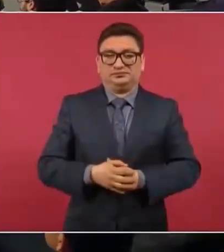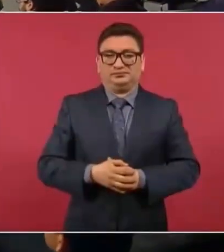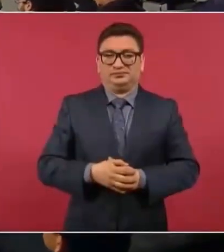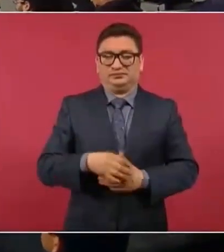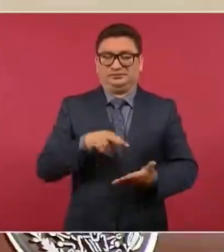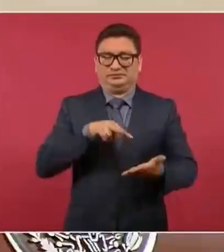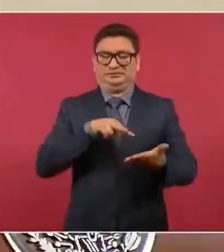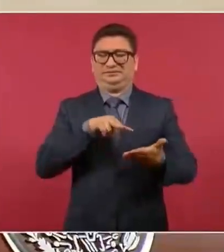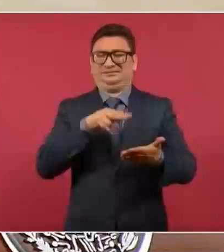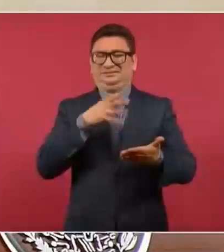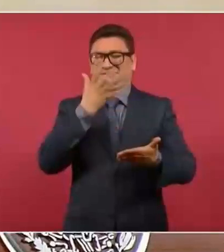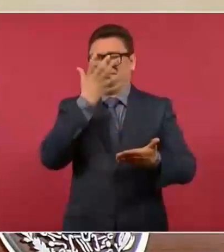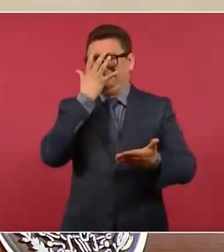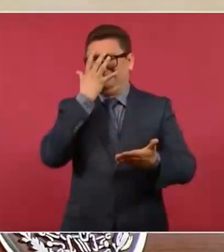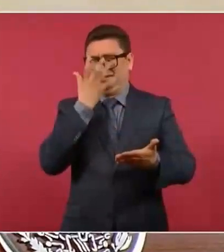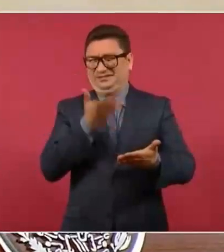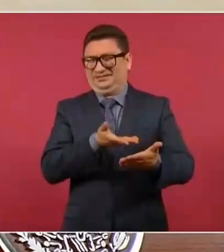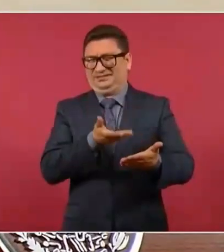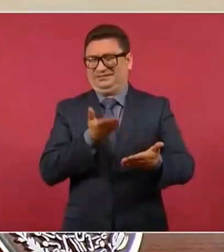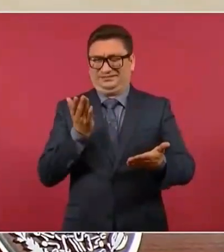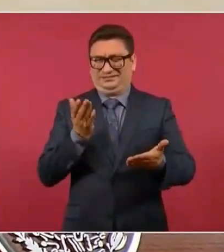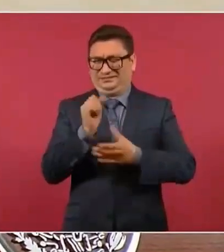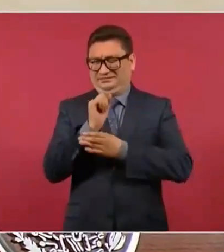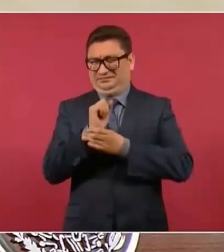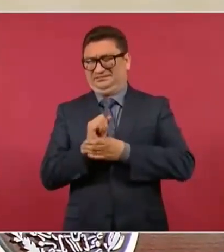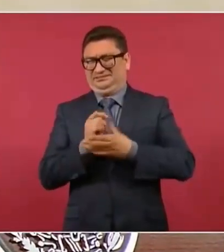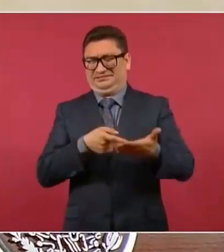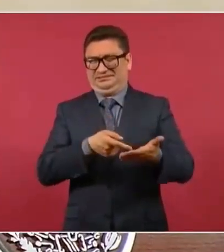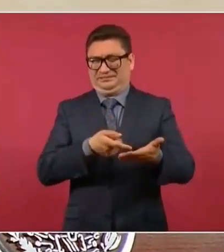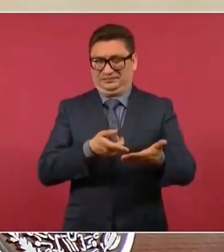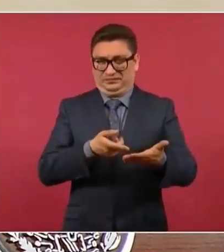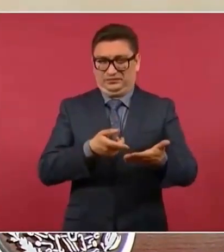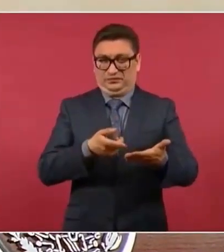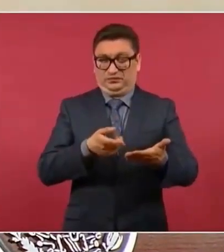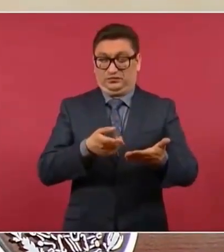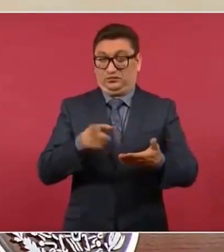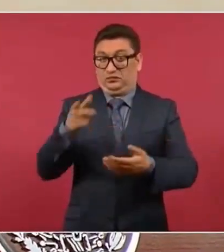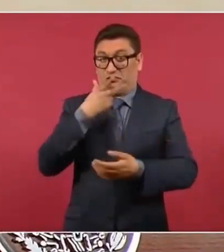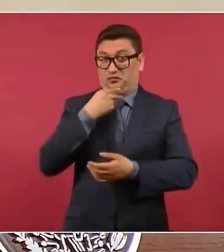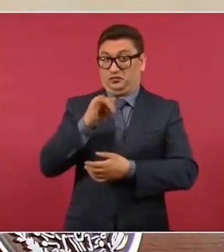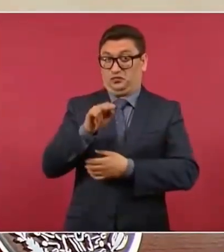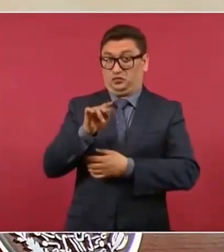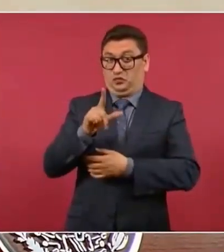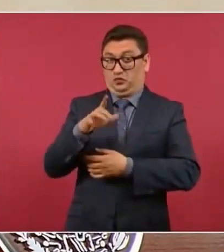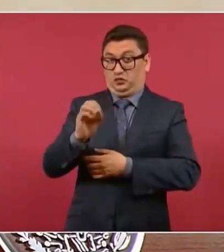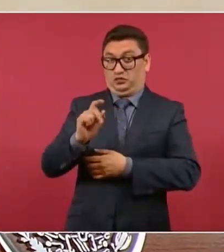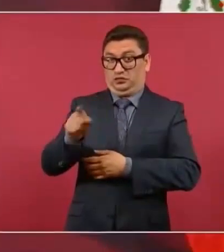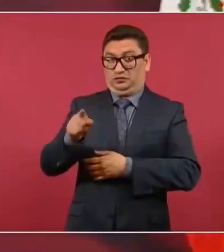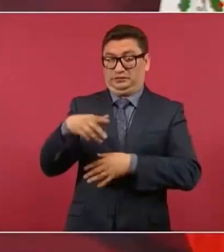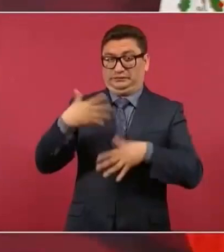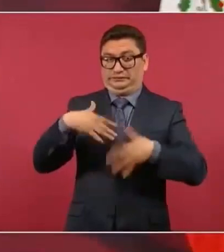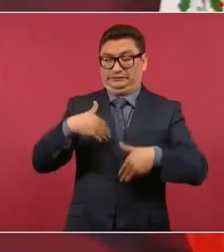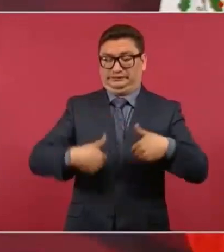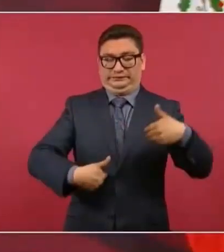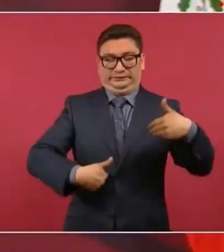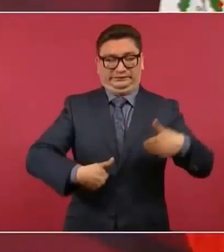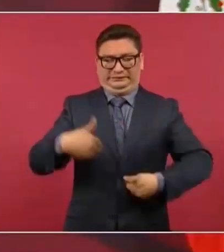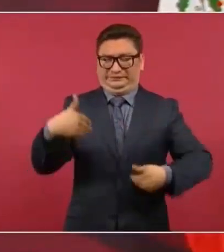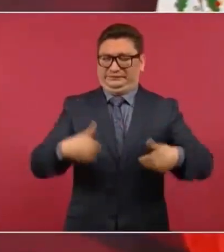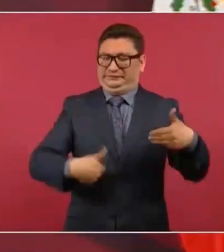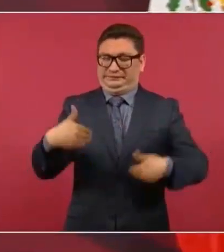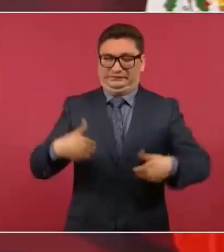pena ajena. O don Julio debe estar molestísimo.